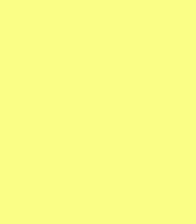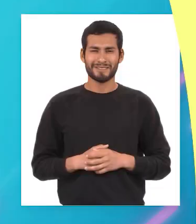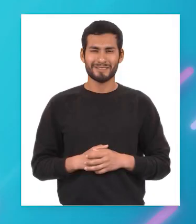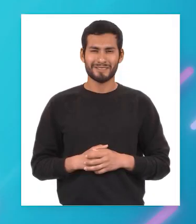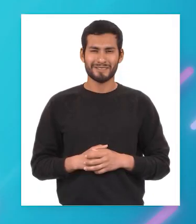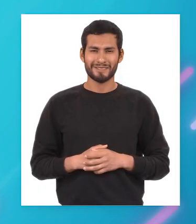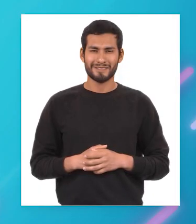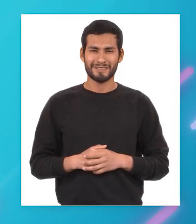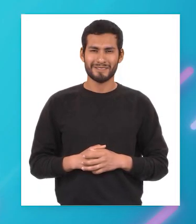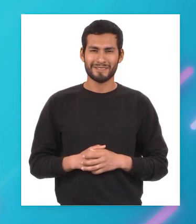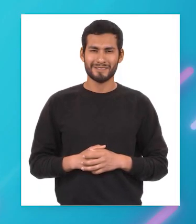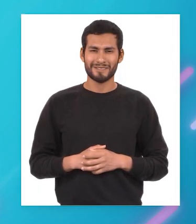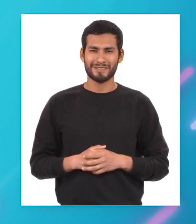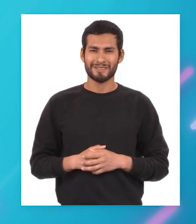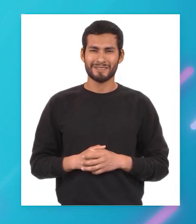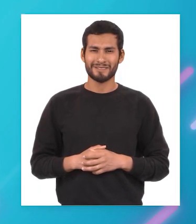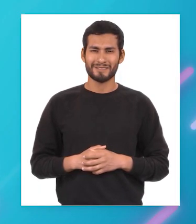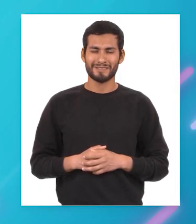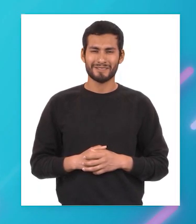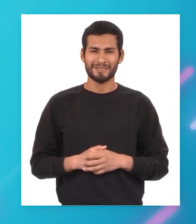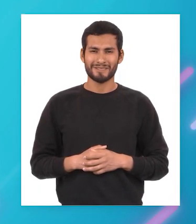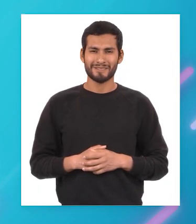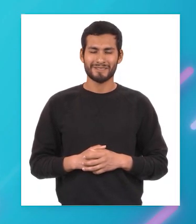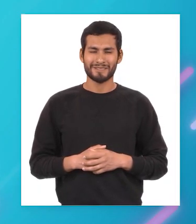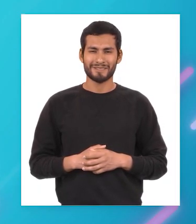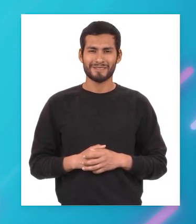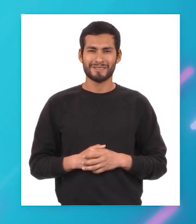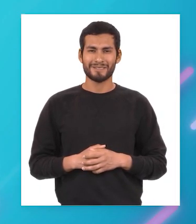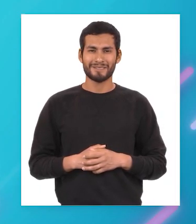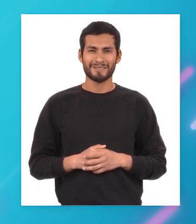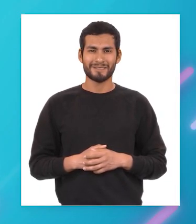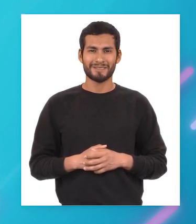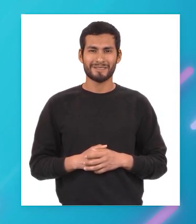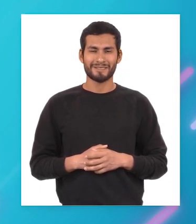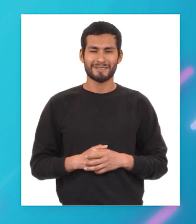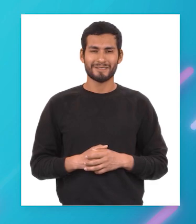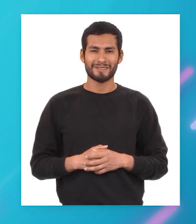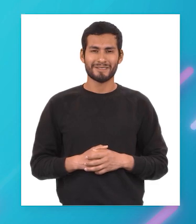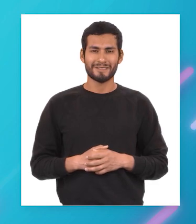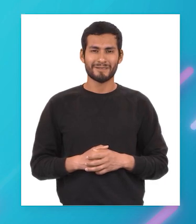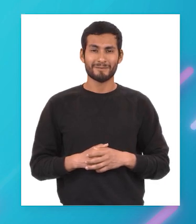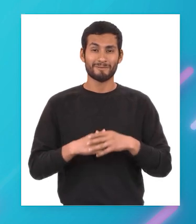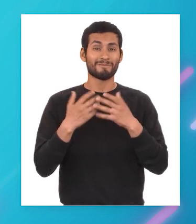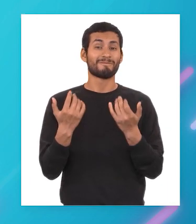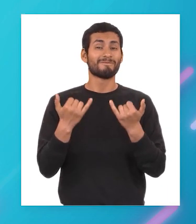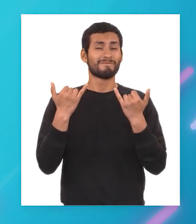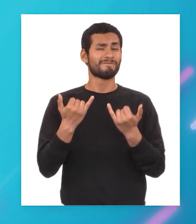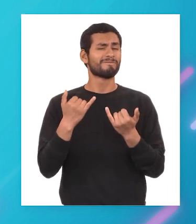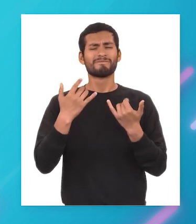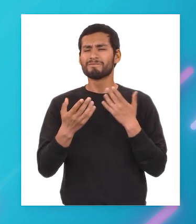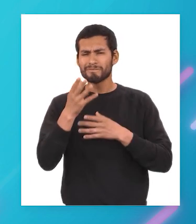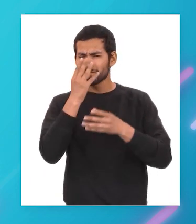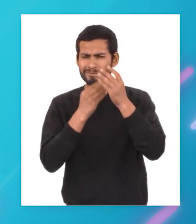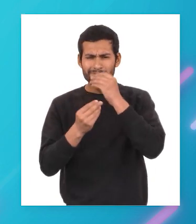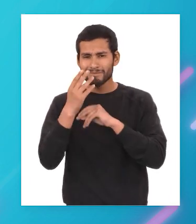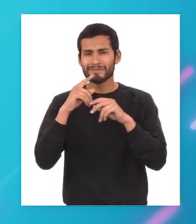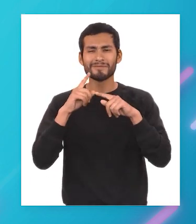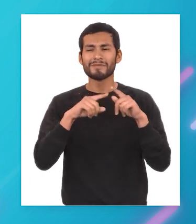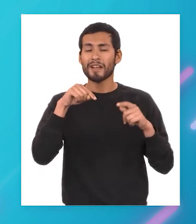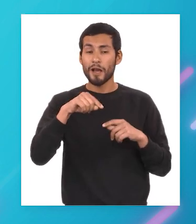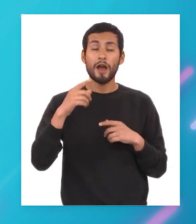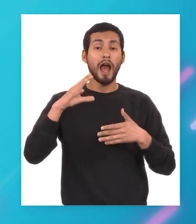hoy en tiempo para aprender del curso de ciencias sociales de segundo de secundaria repasamos sobre el